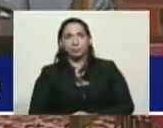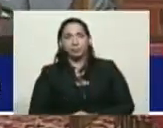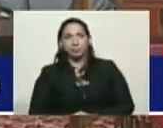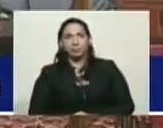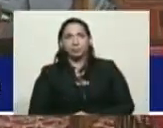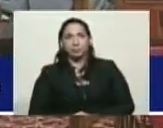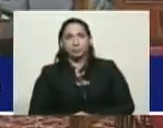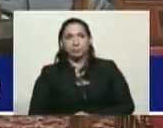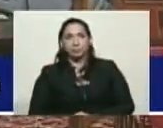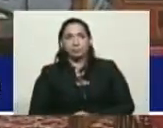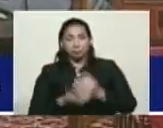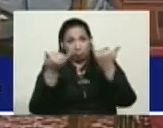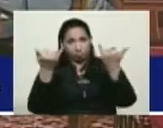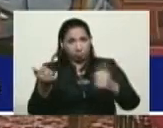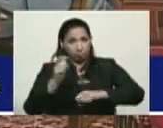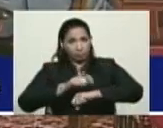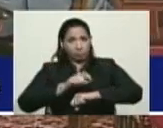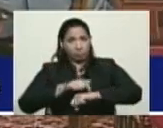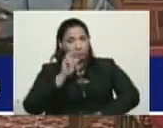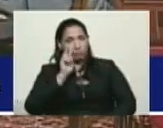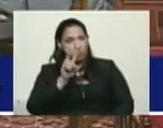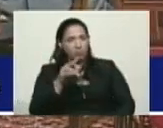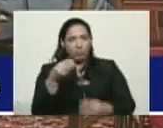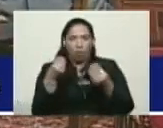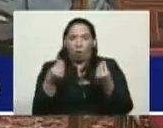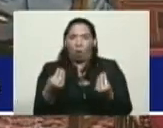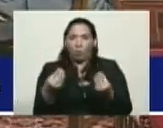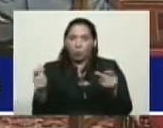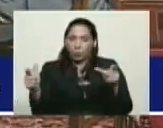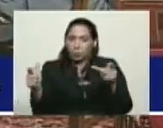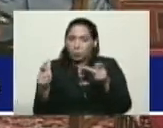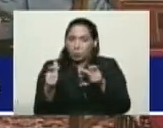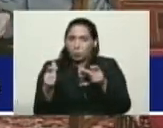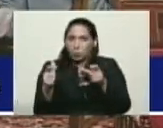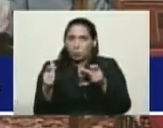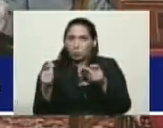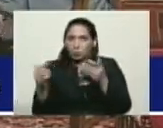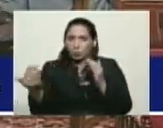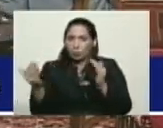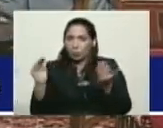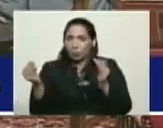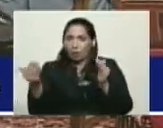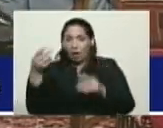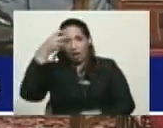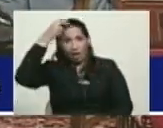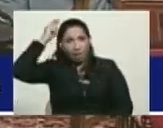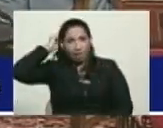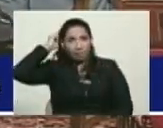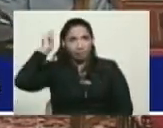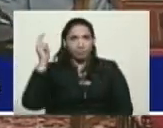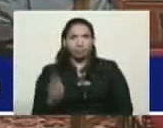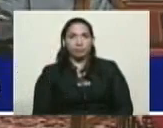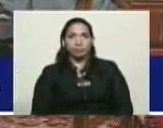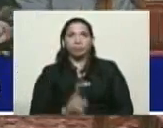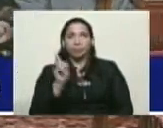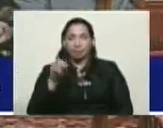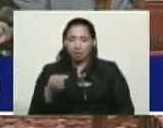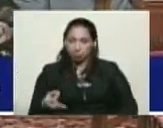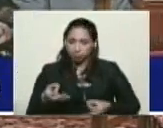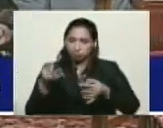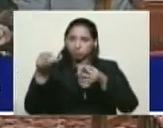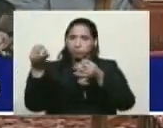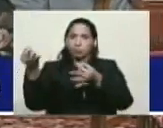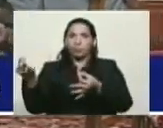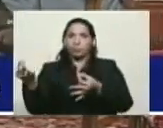Pues a esta hora entonces vemos cómo se reúnen ambos diplomáticos, entregan también, pues la